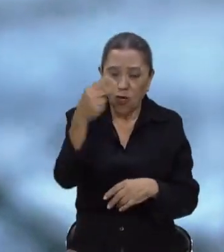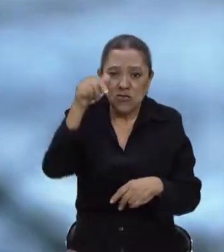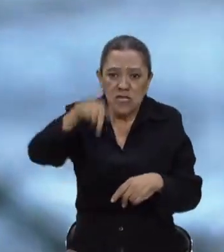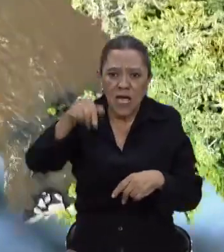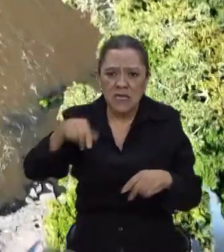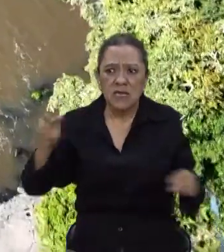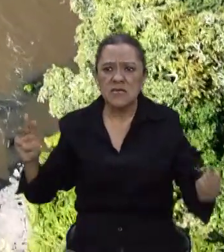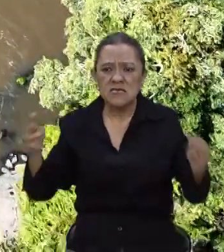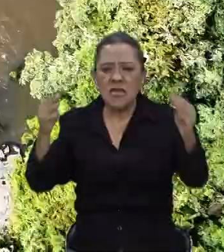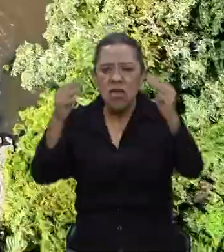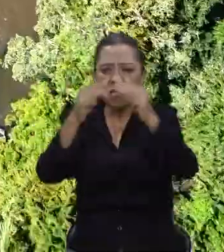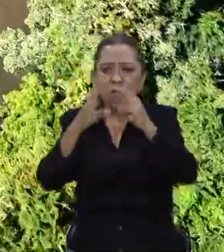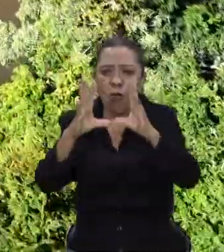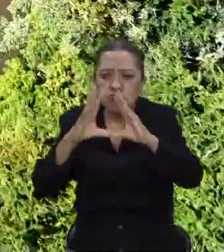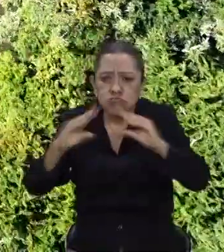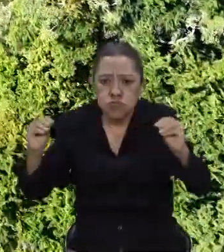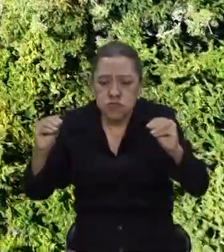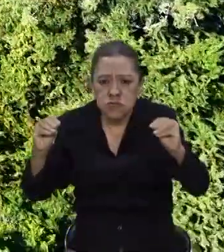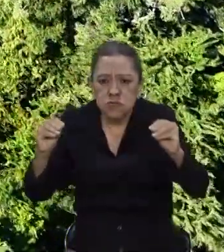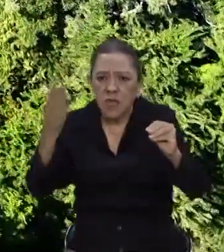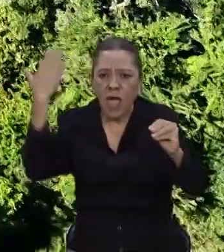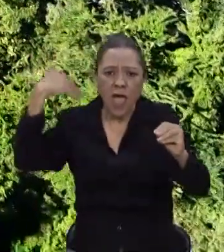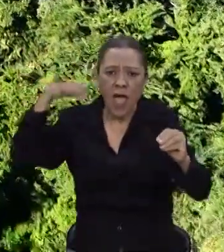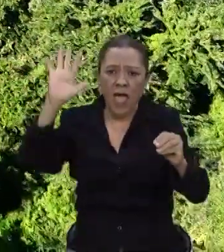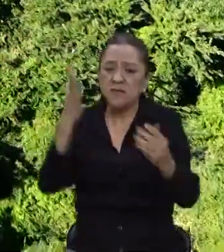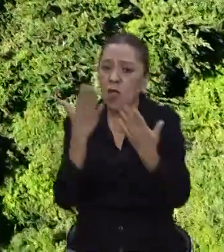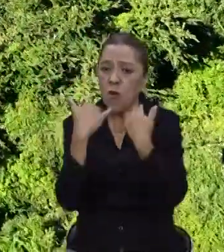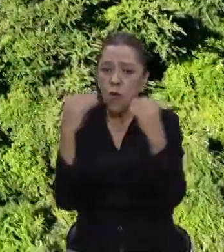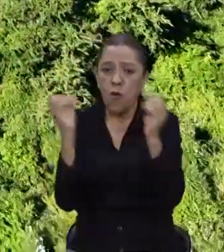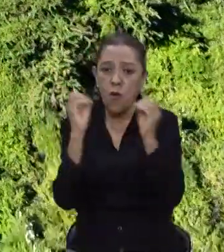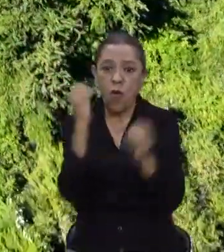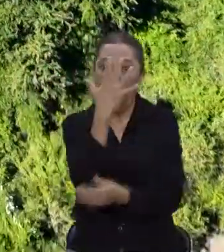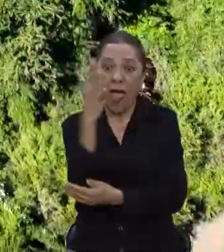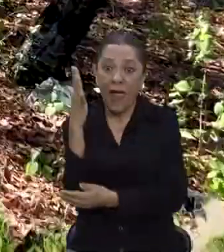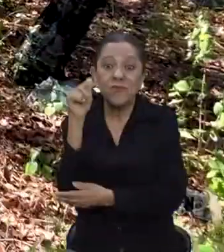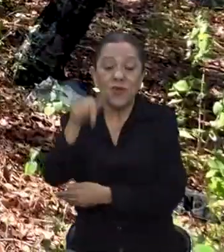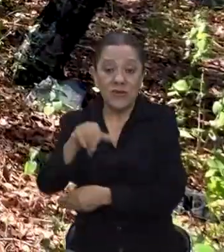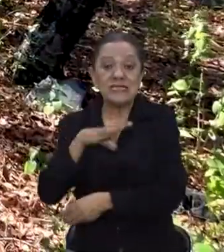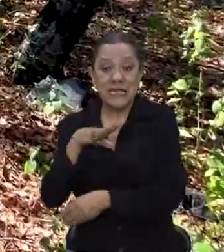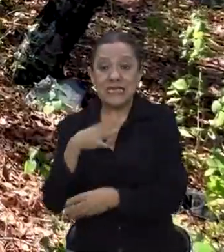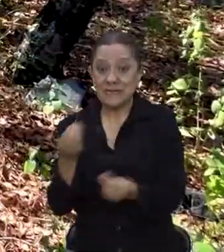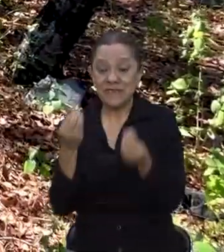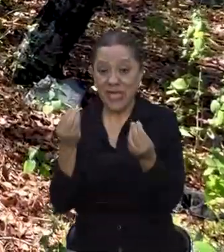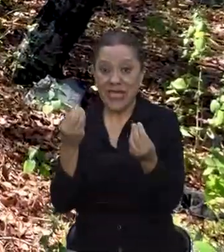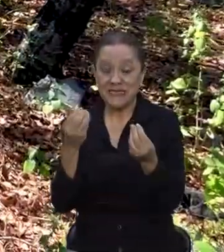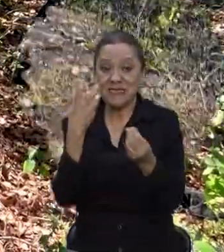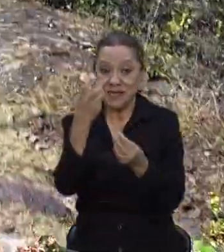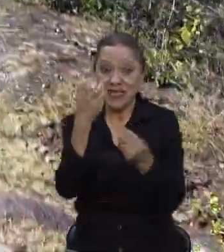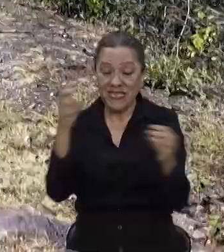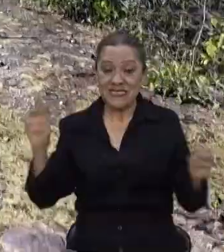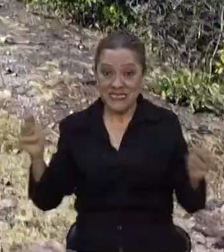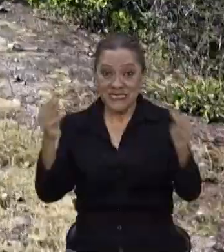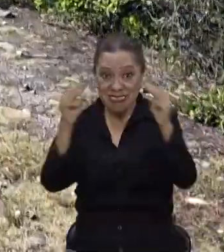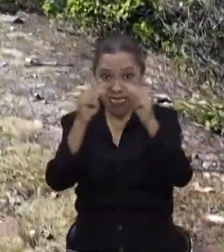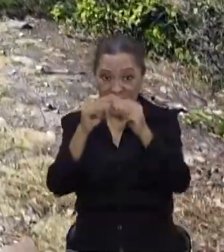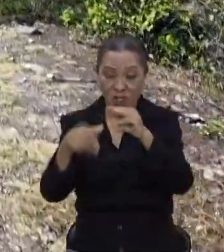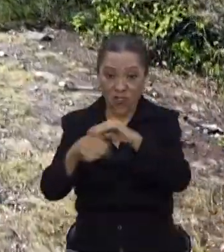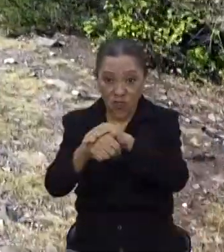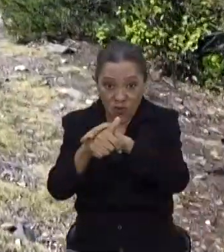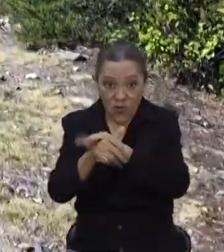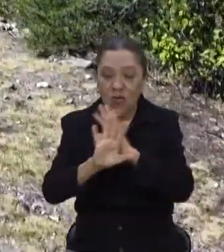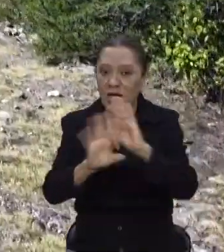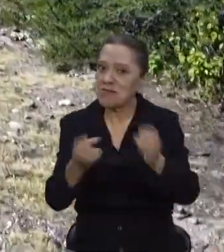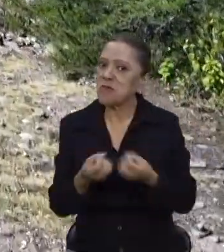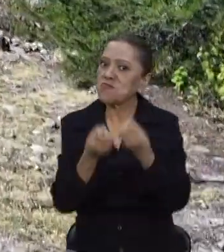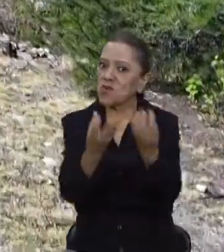el cerro estaba pelón. No había árboles como hay ahorita. El Cerro de la Tortuga no solo brinda servicios